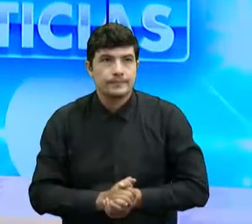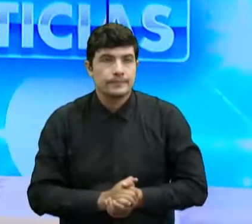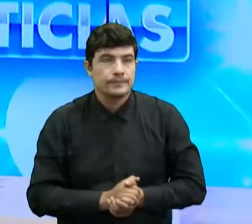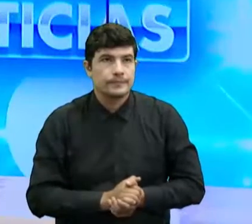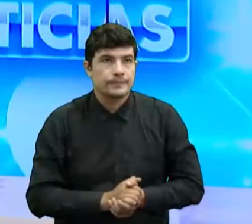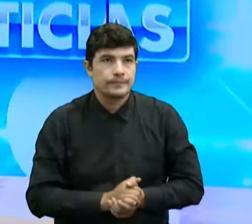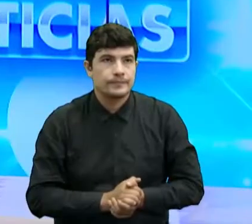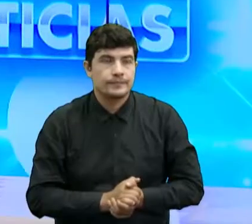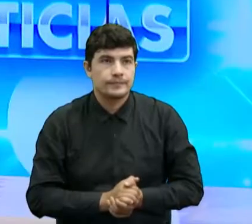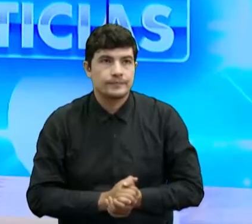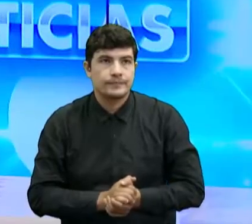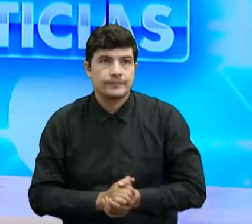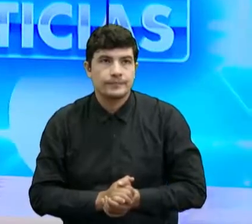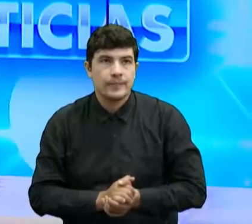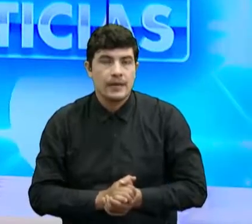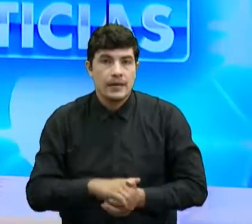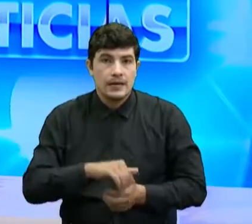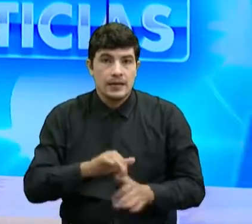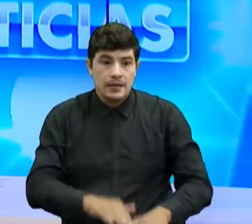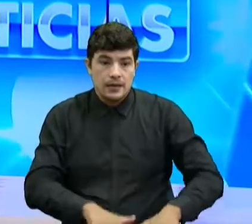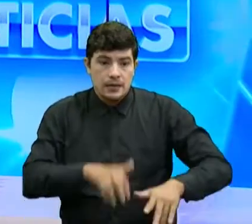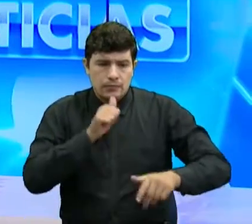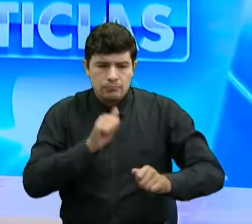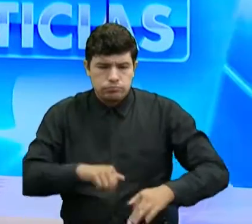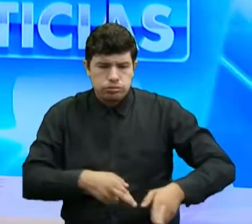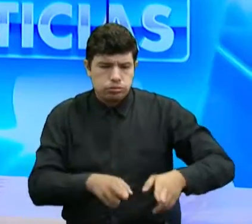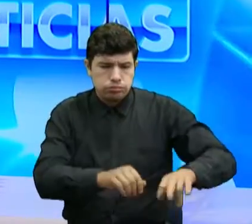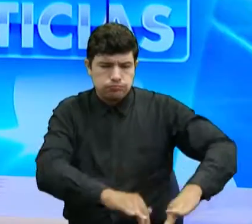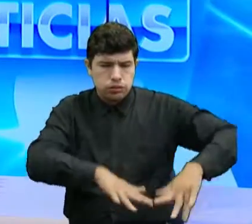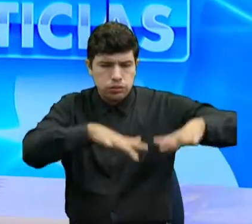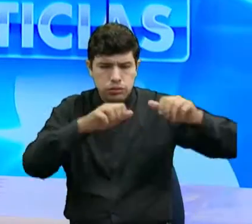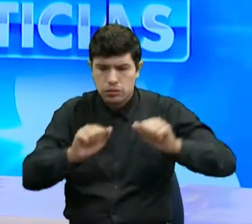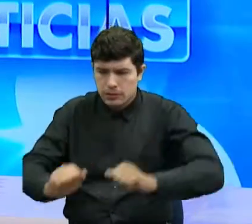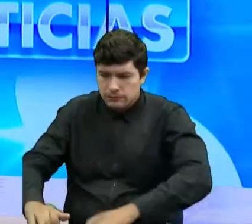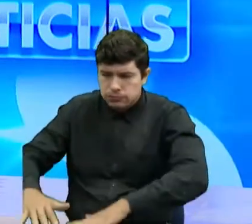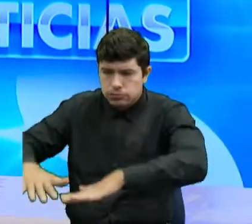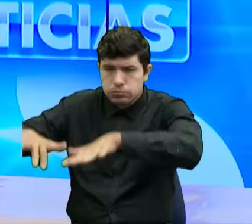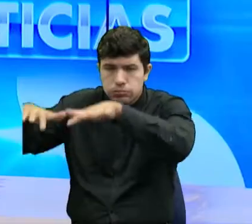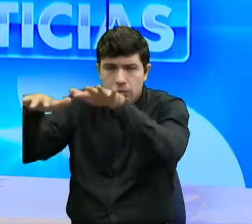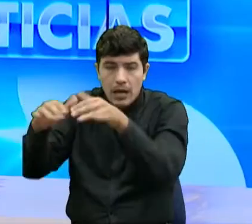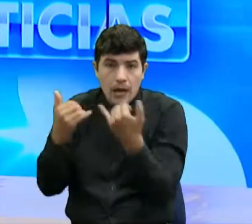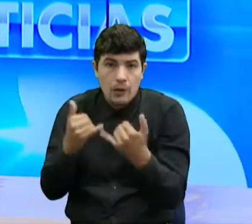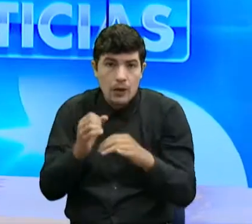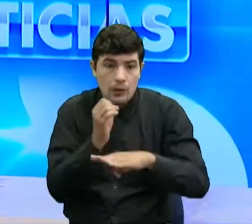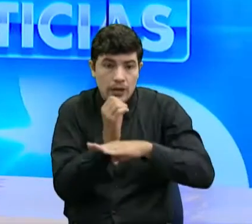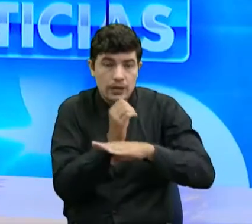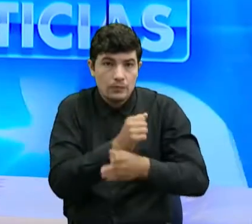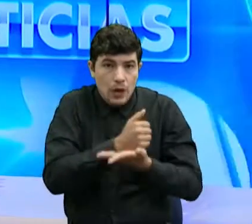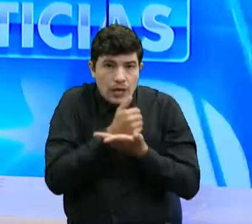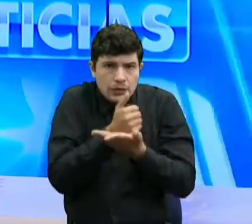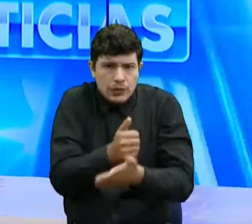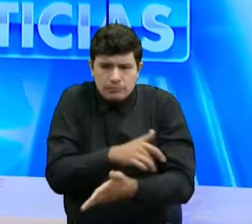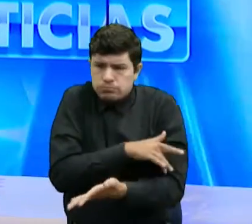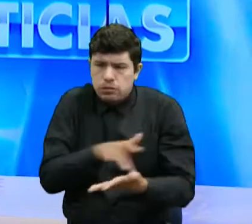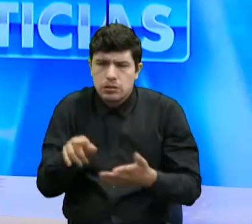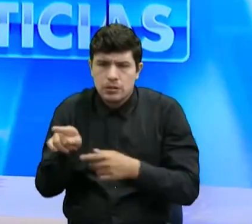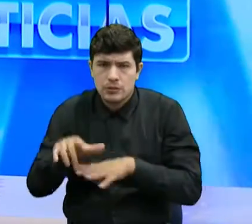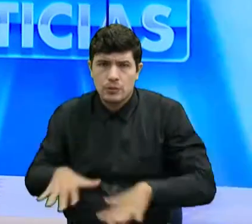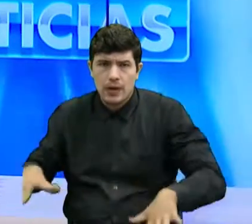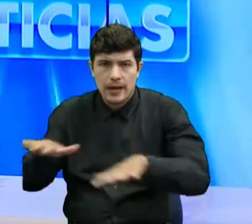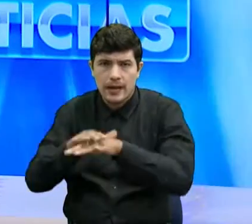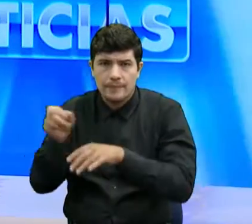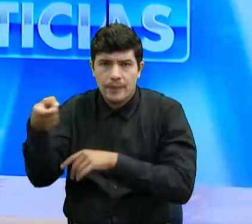Y es que ante el aumento de caudales en quebradas y ríos, se encienden las alertas en los organismos de socorro de la provincia de Guanentá.